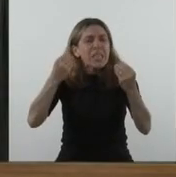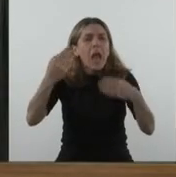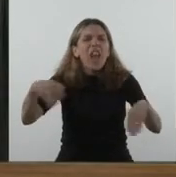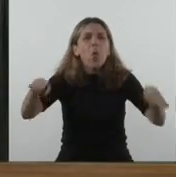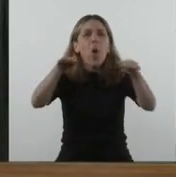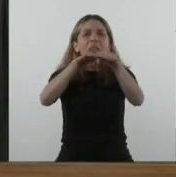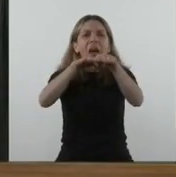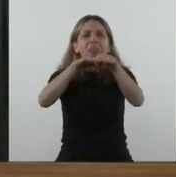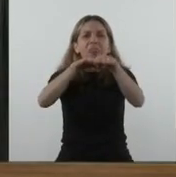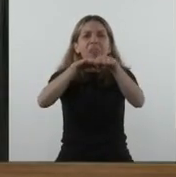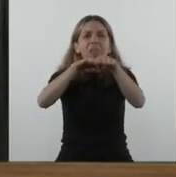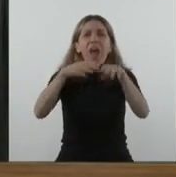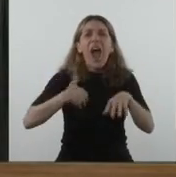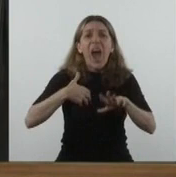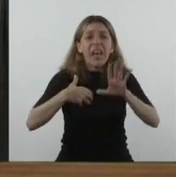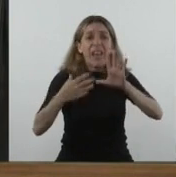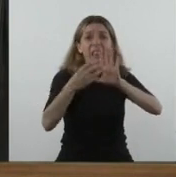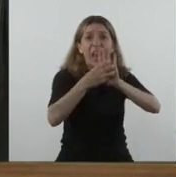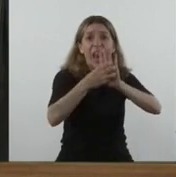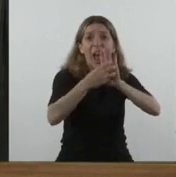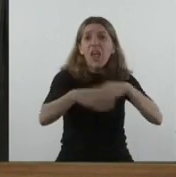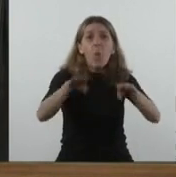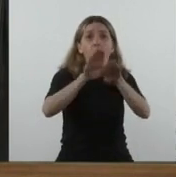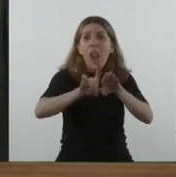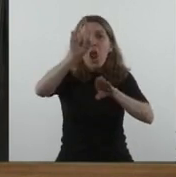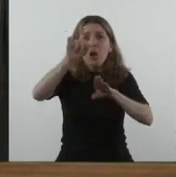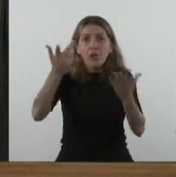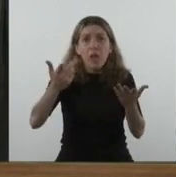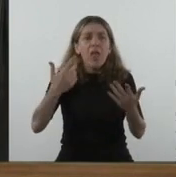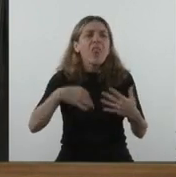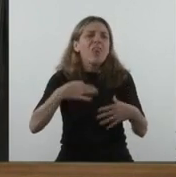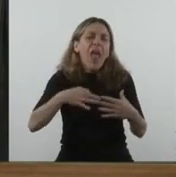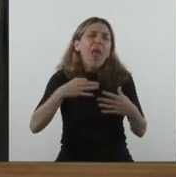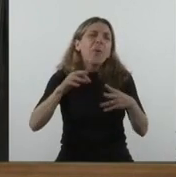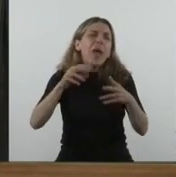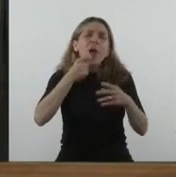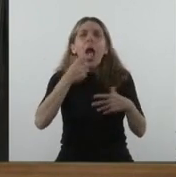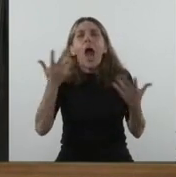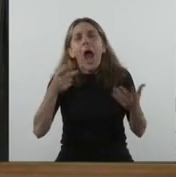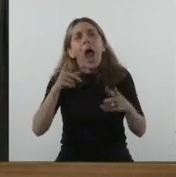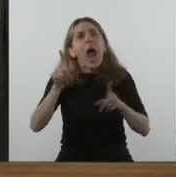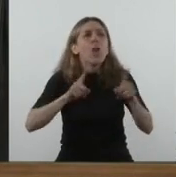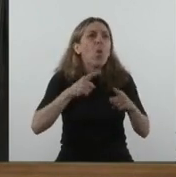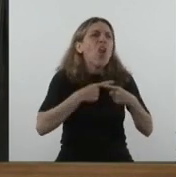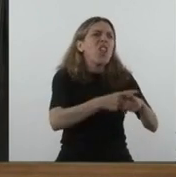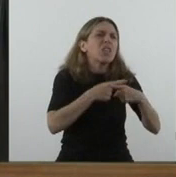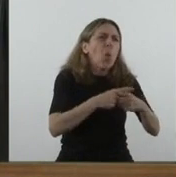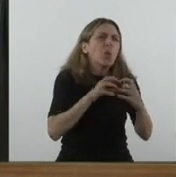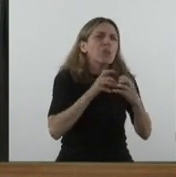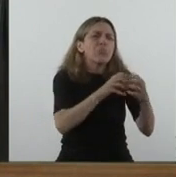solo estamos generando igualdad y en verdad no deberíamos discutir esto, no deberíamos discutir esto